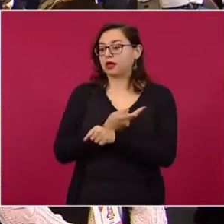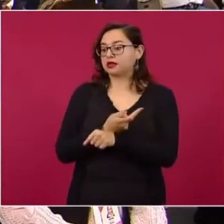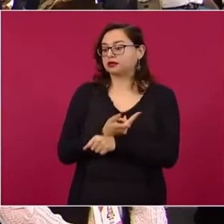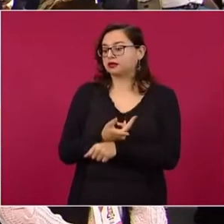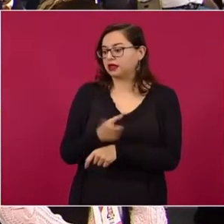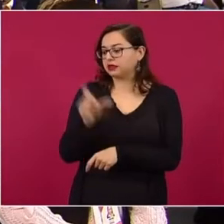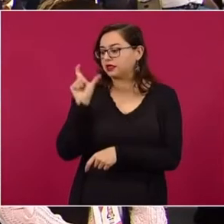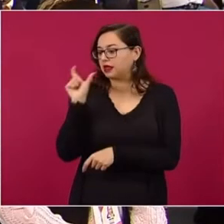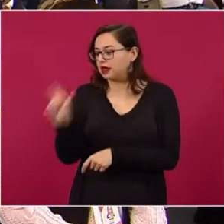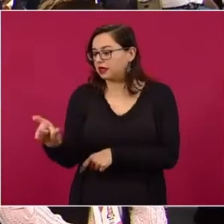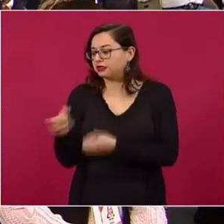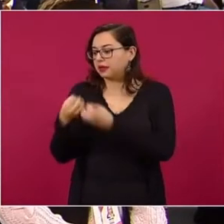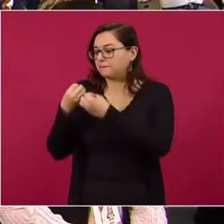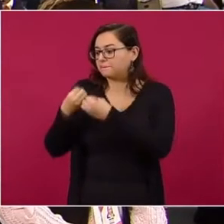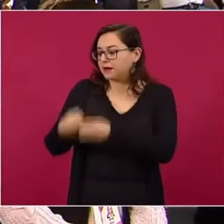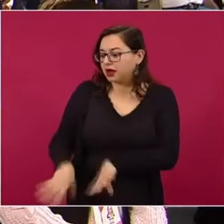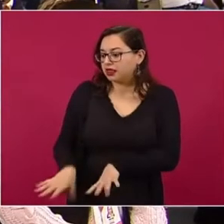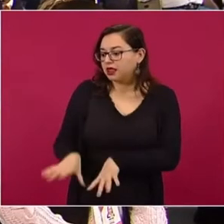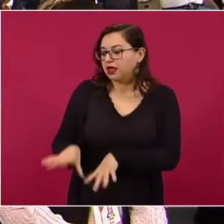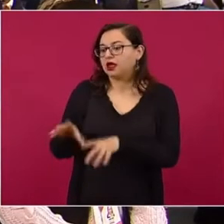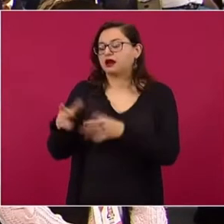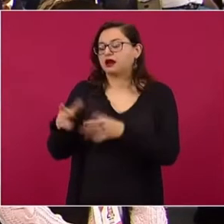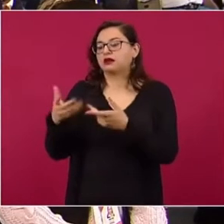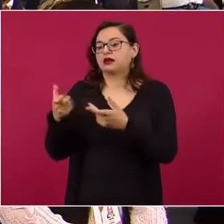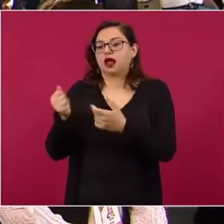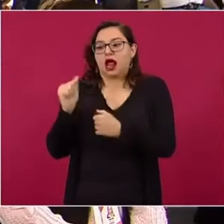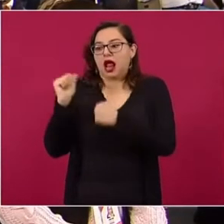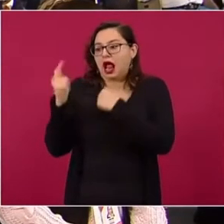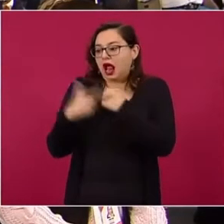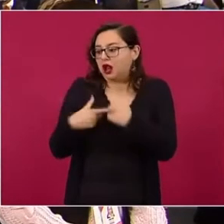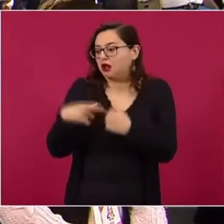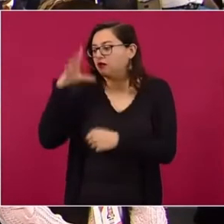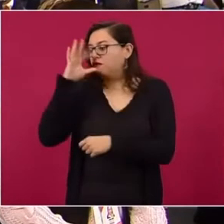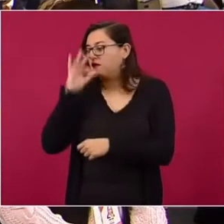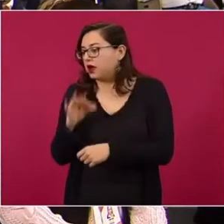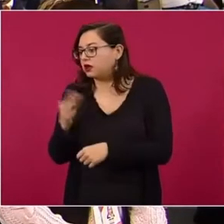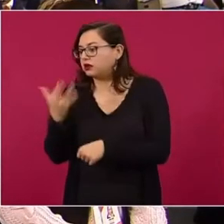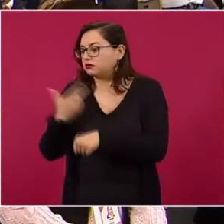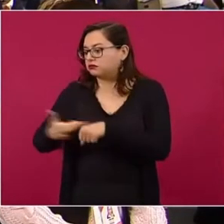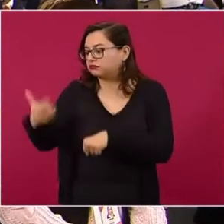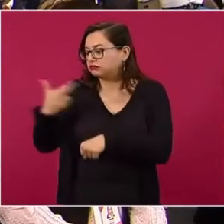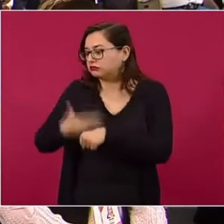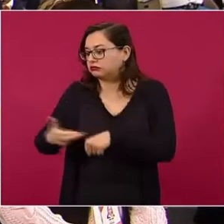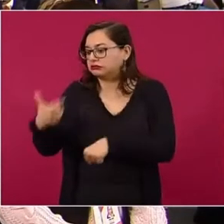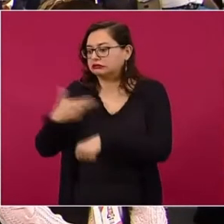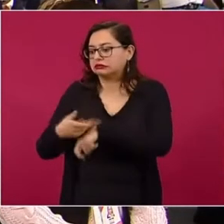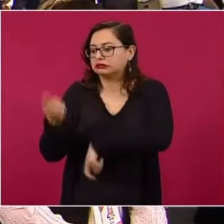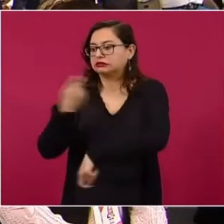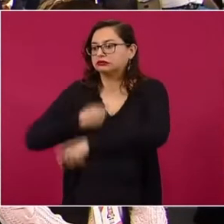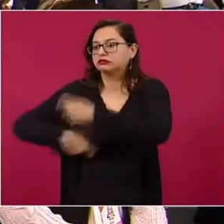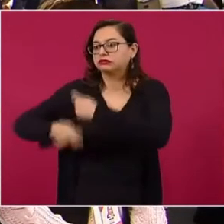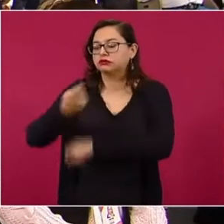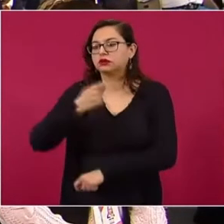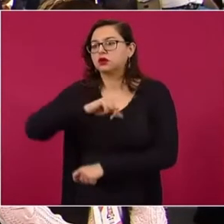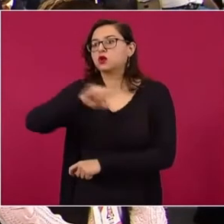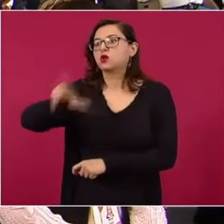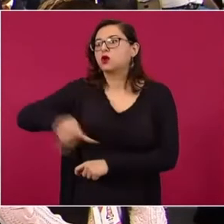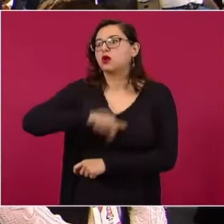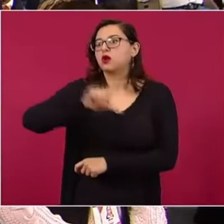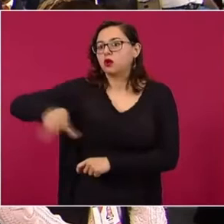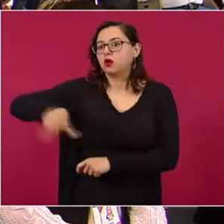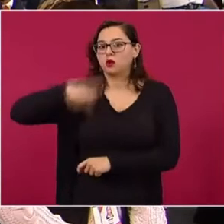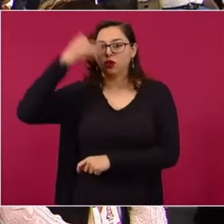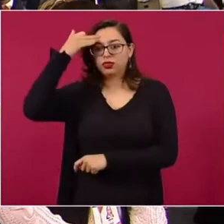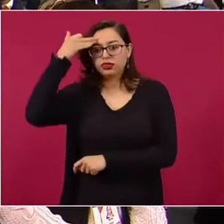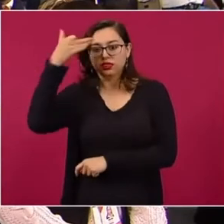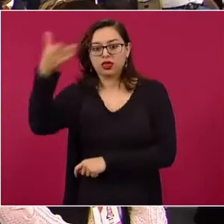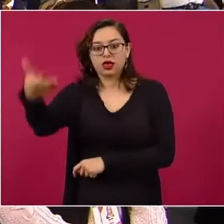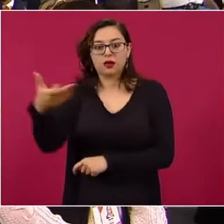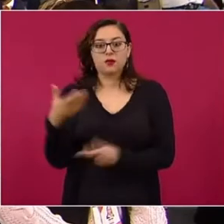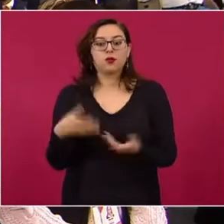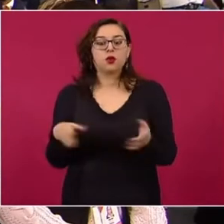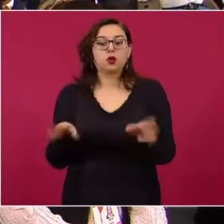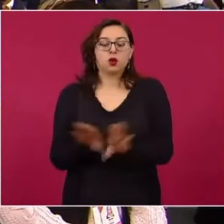pues sí tarda bastante y a veces se le suspende también su apoyo. Entonces, ¿cómo afinar ya